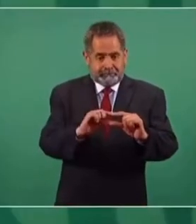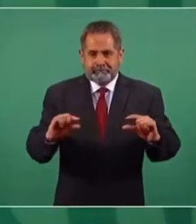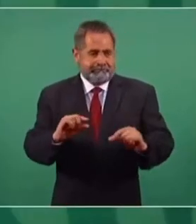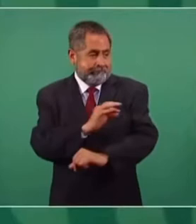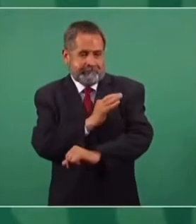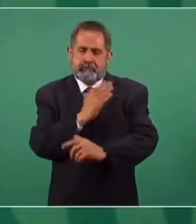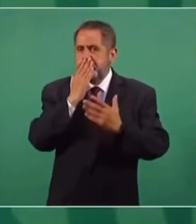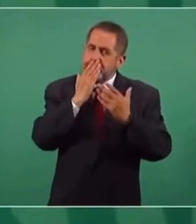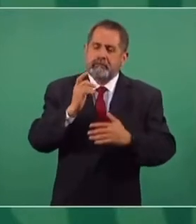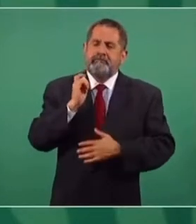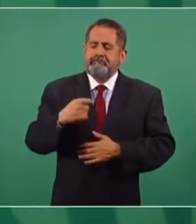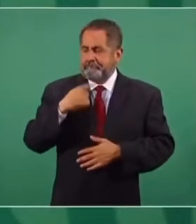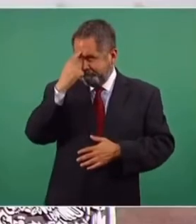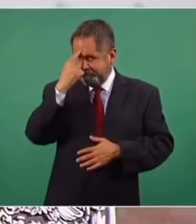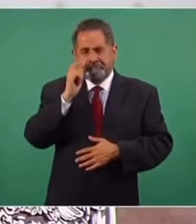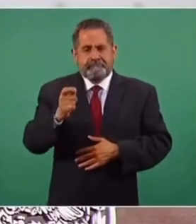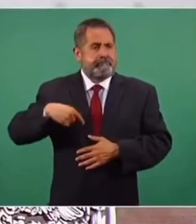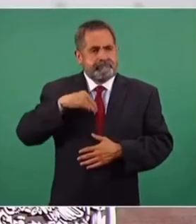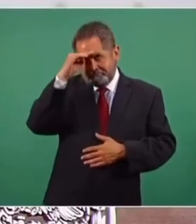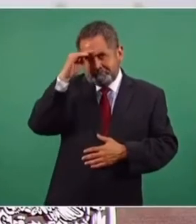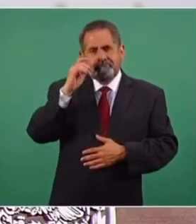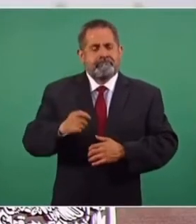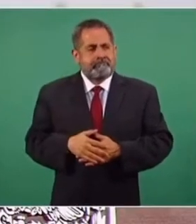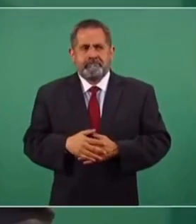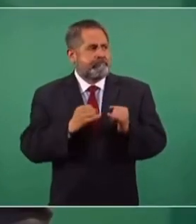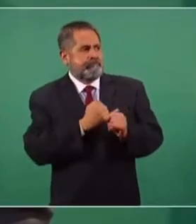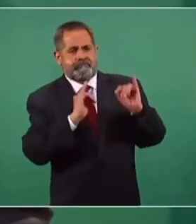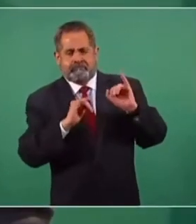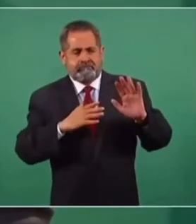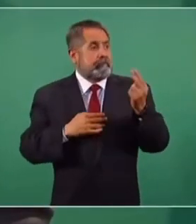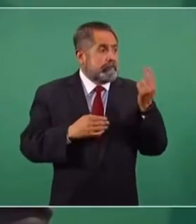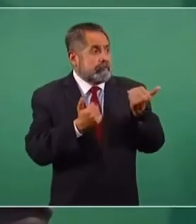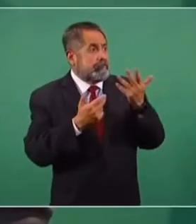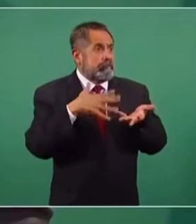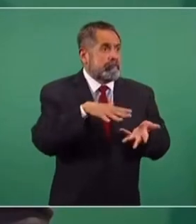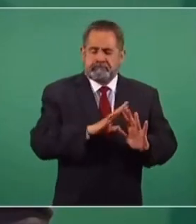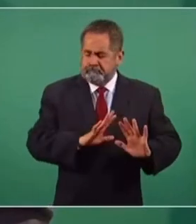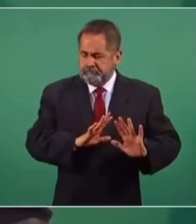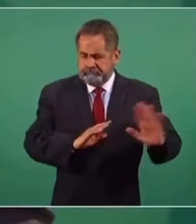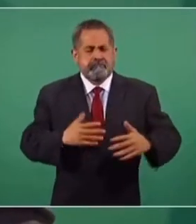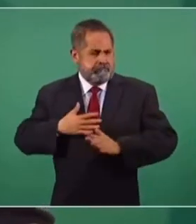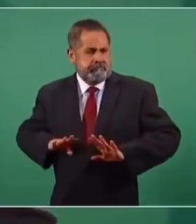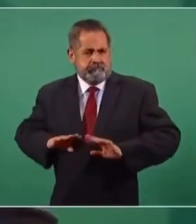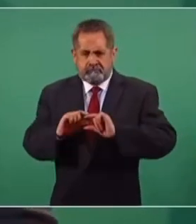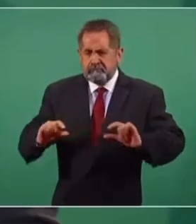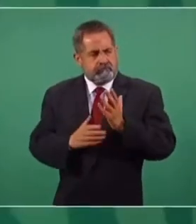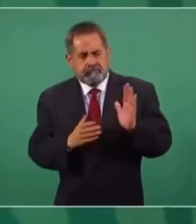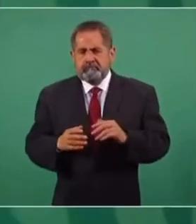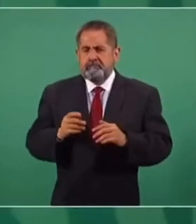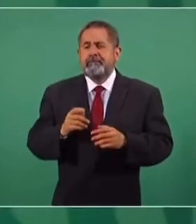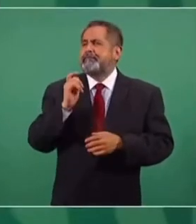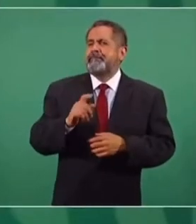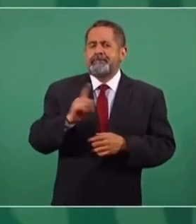siempre pensar en ser independientes, que nos conviene ser independientes. Desde